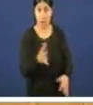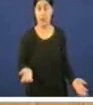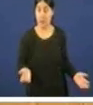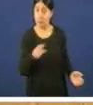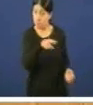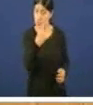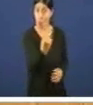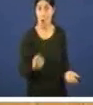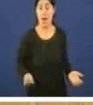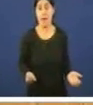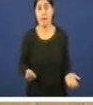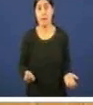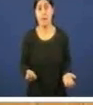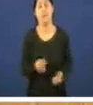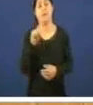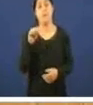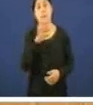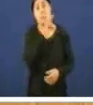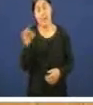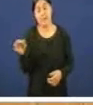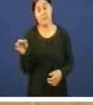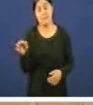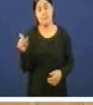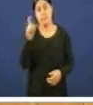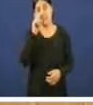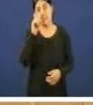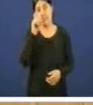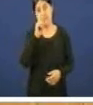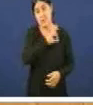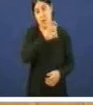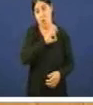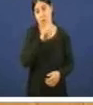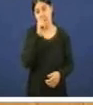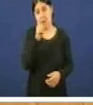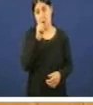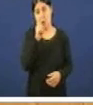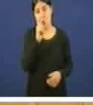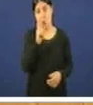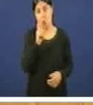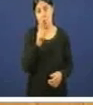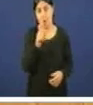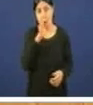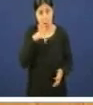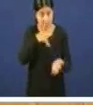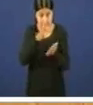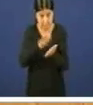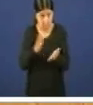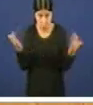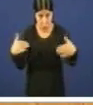e mire, Núñez Feijó Núñez Feijó non estamos en Málaga, estamos en Galiza